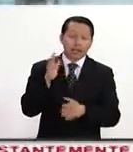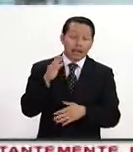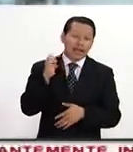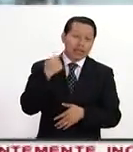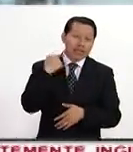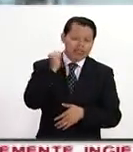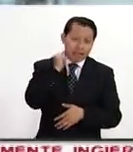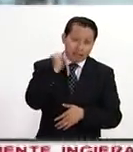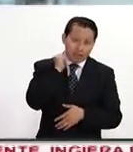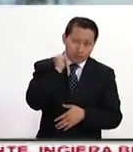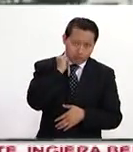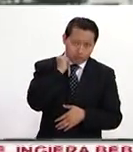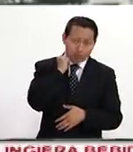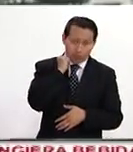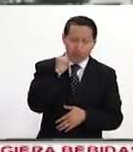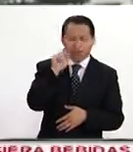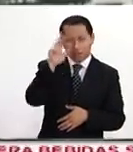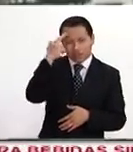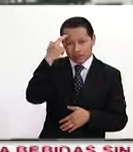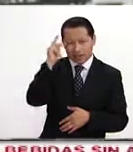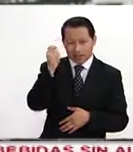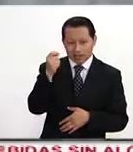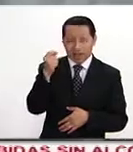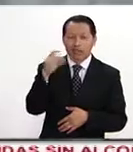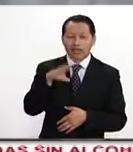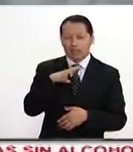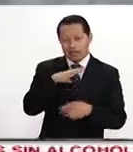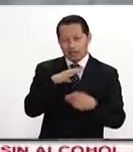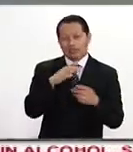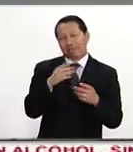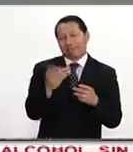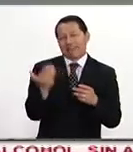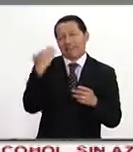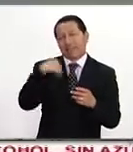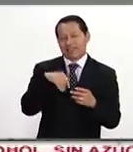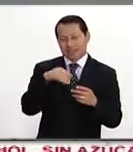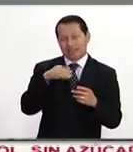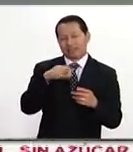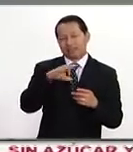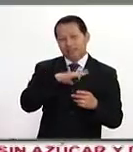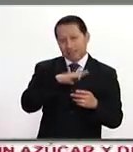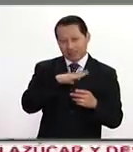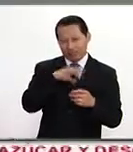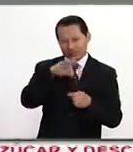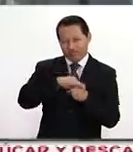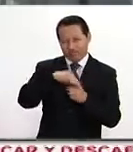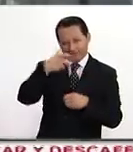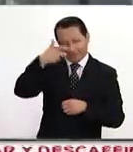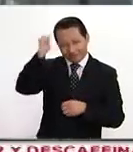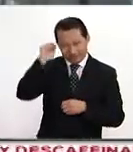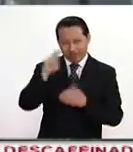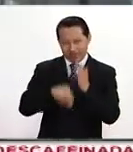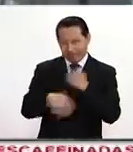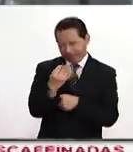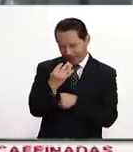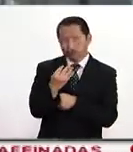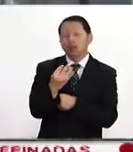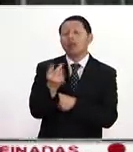senador Aécio Neves, recordemos, ex contrincante en el segundo turno de las elecciones de 2014,